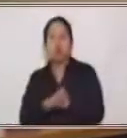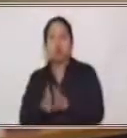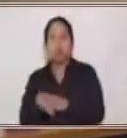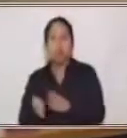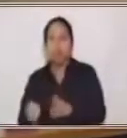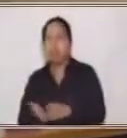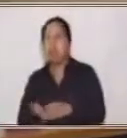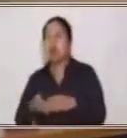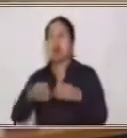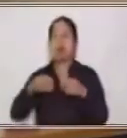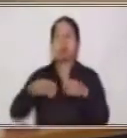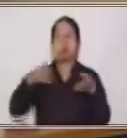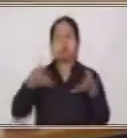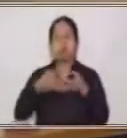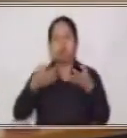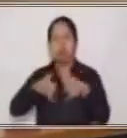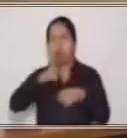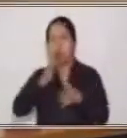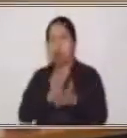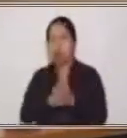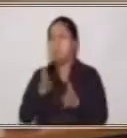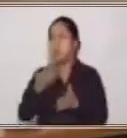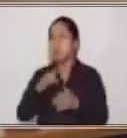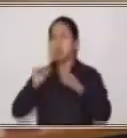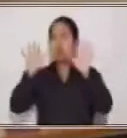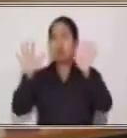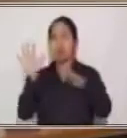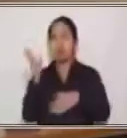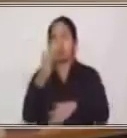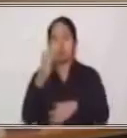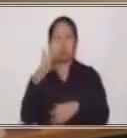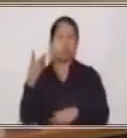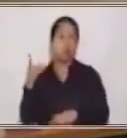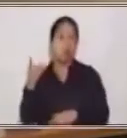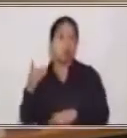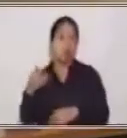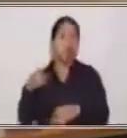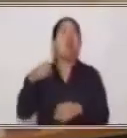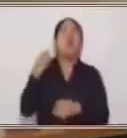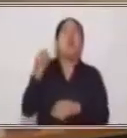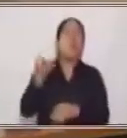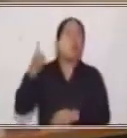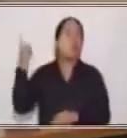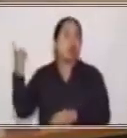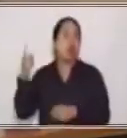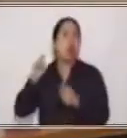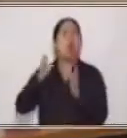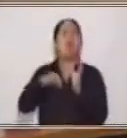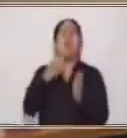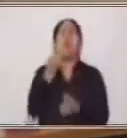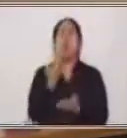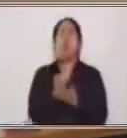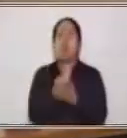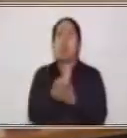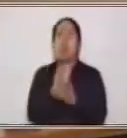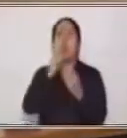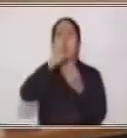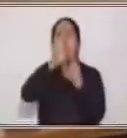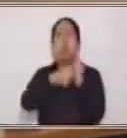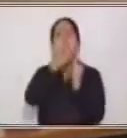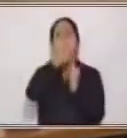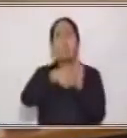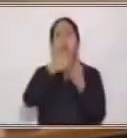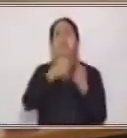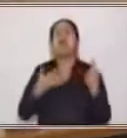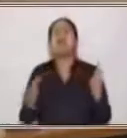dólares, ¿sí? Podemos tener ahí la idea más o menos de cuánto se está gastando allá. Un banano, un banano, los